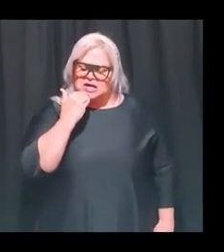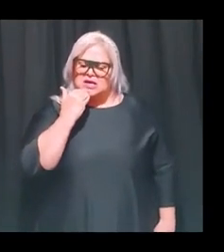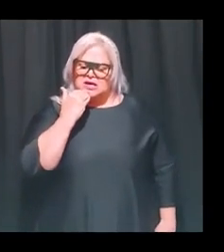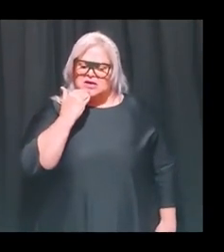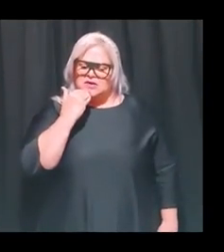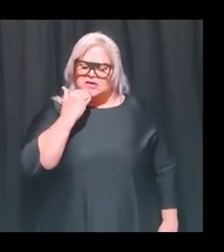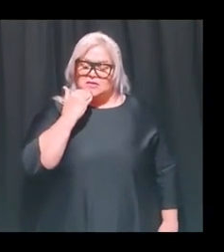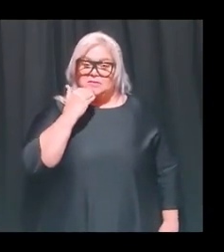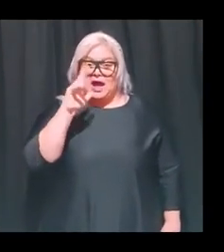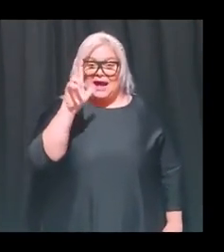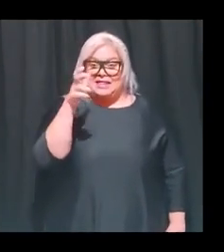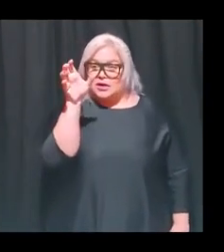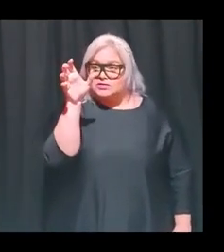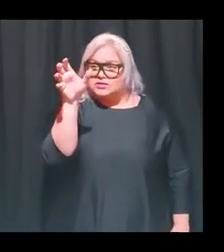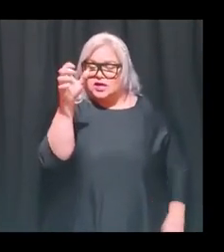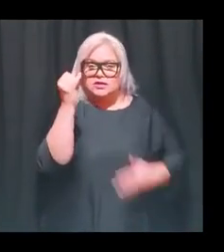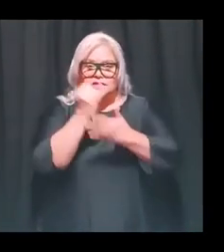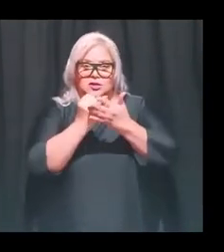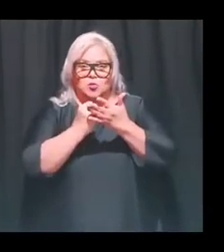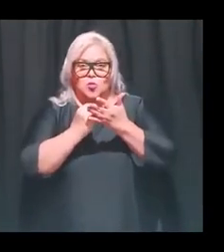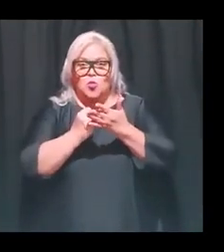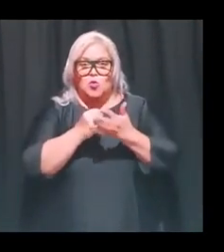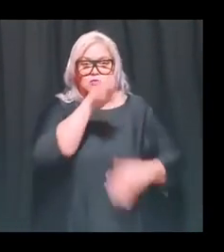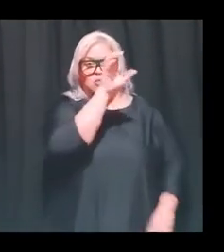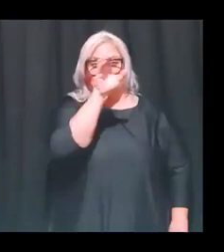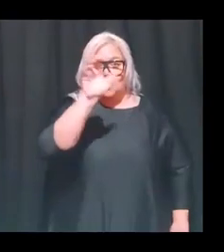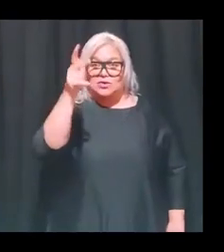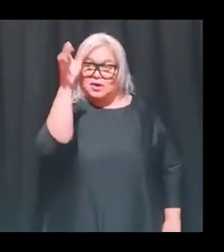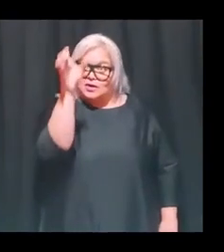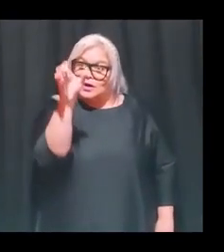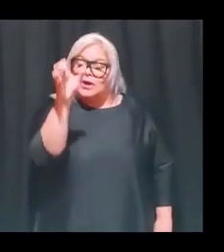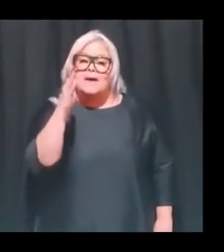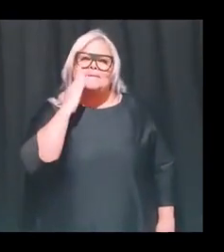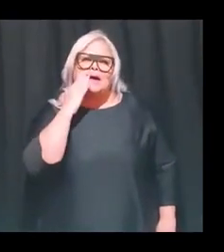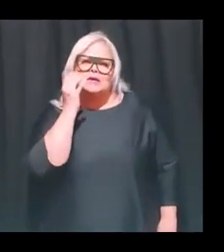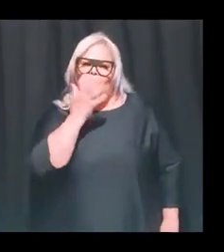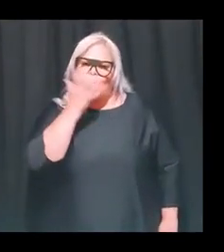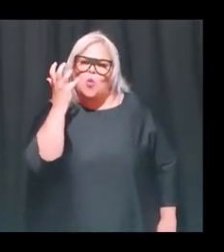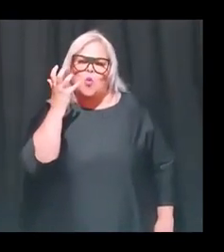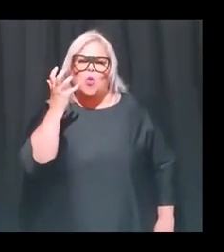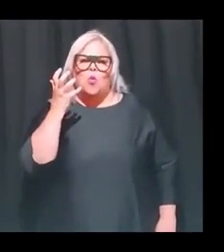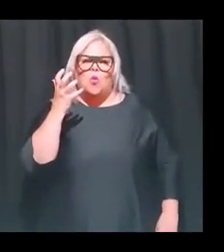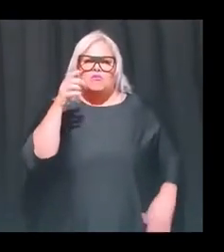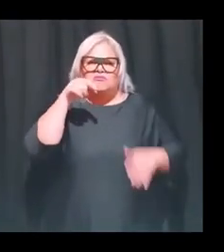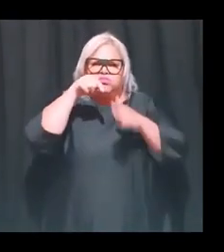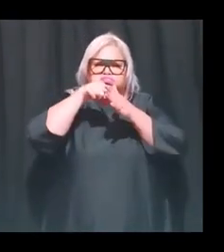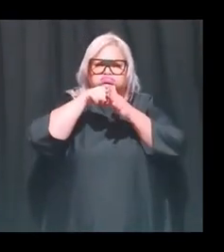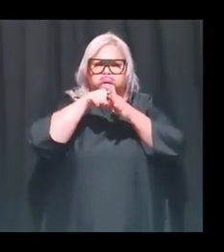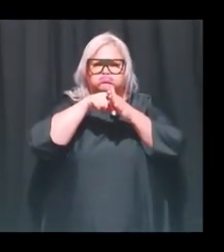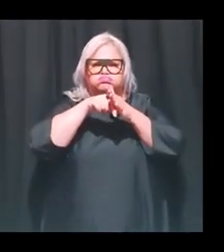El tercer dibujo parece más bien como una ira un poco más aguda y